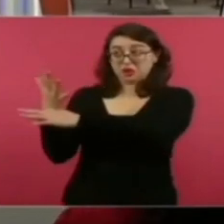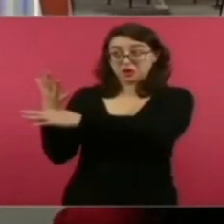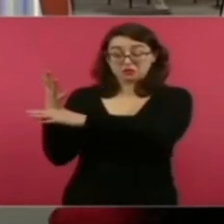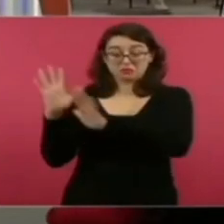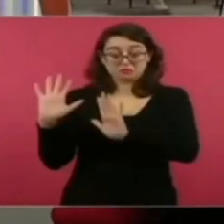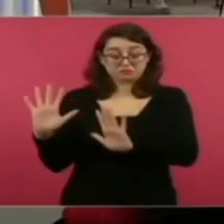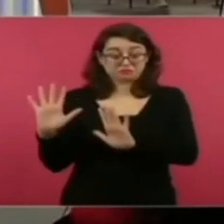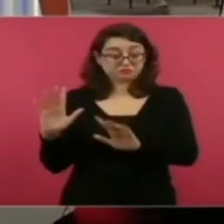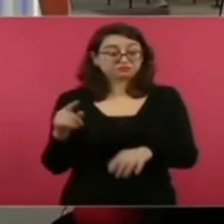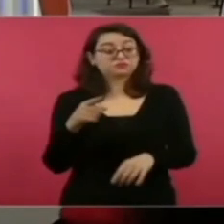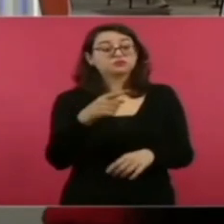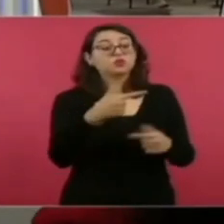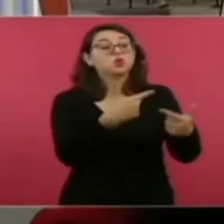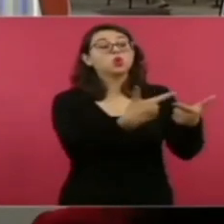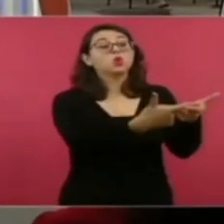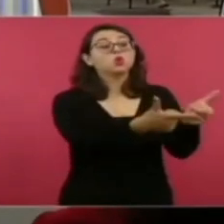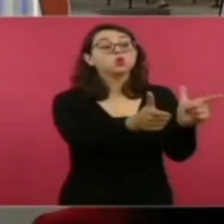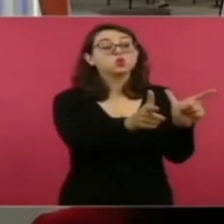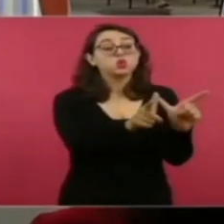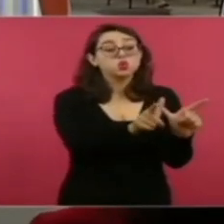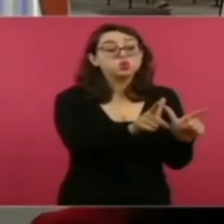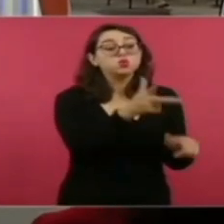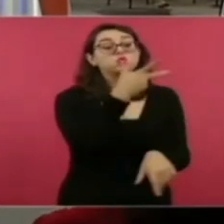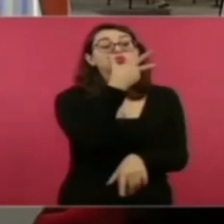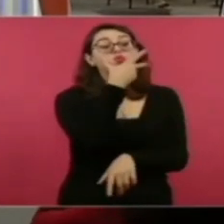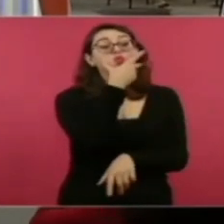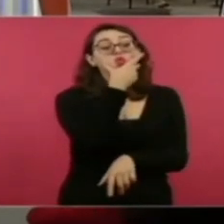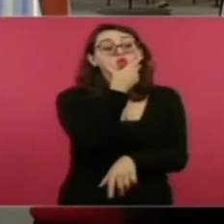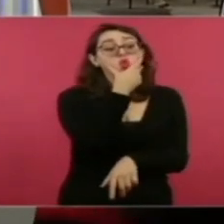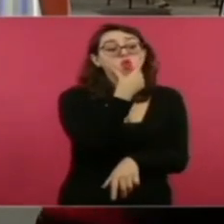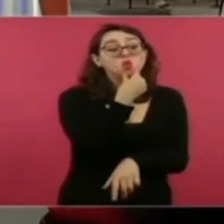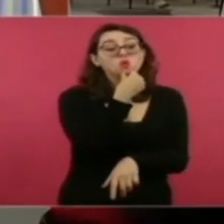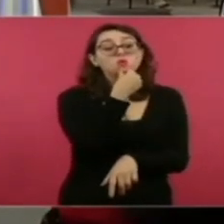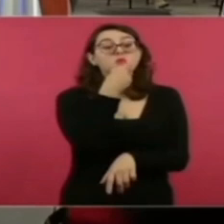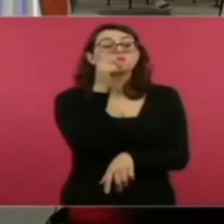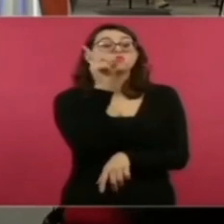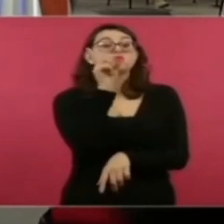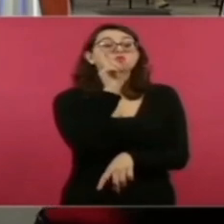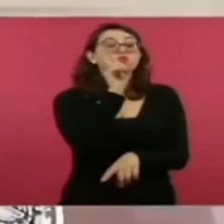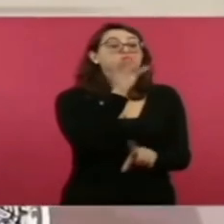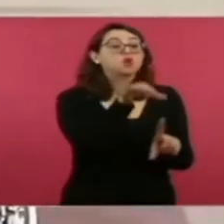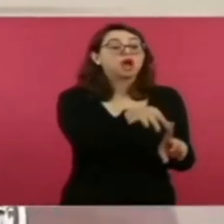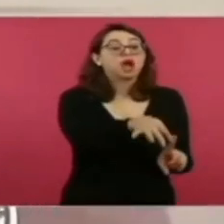primero ya aceptan de que hay un flanco derecho que